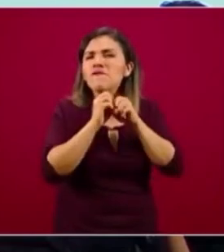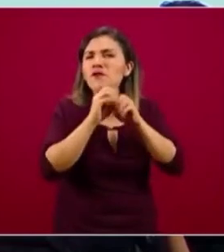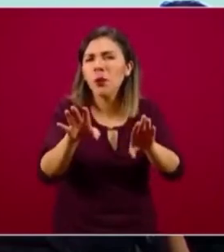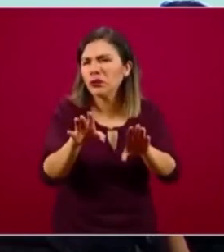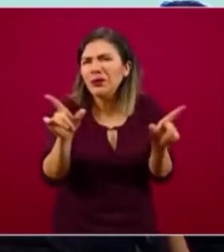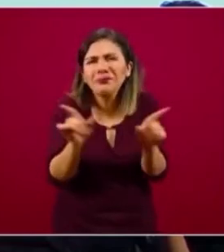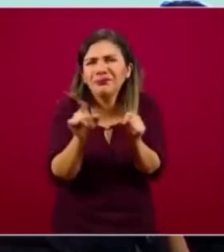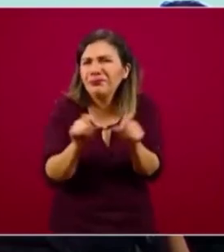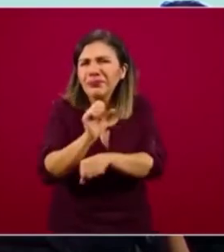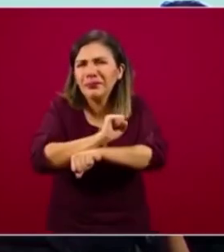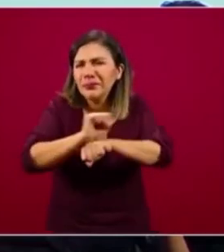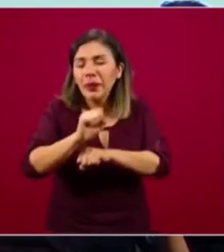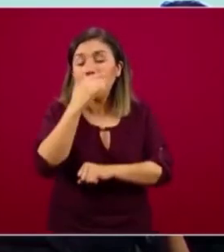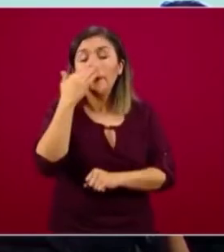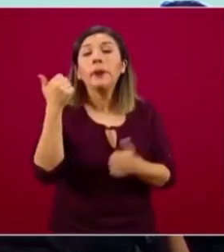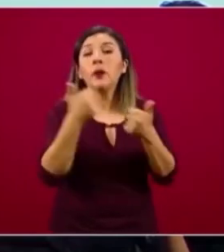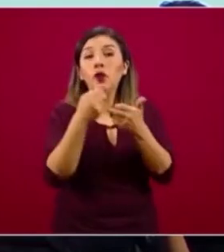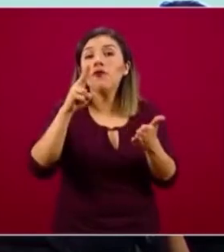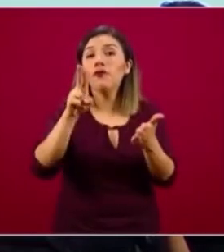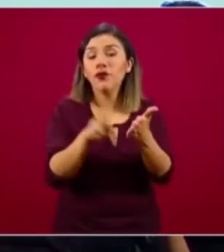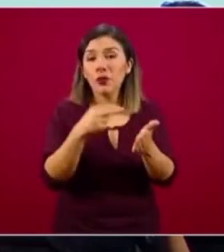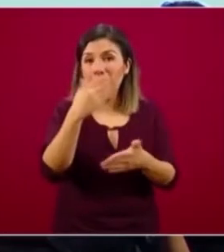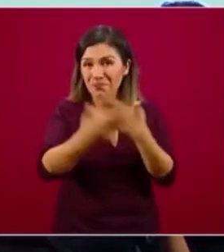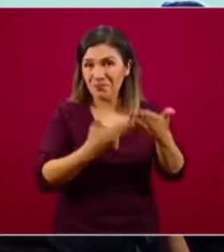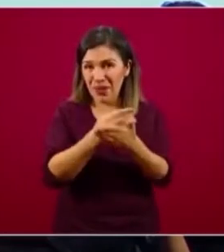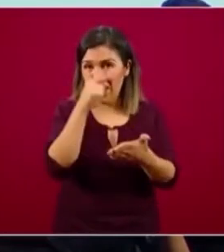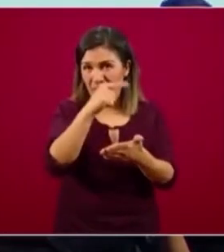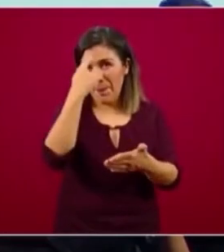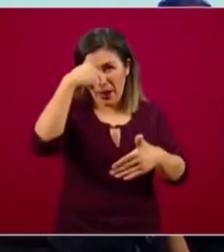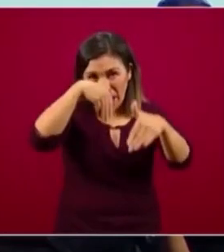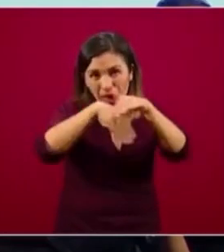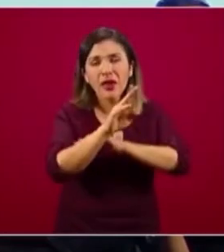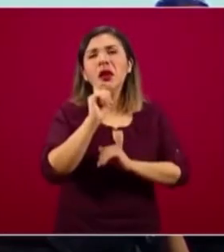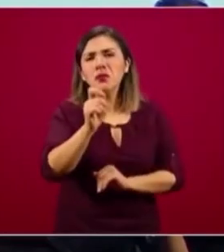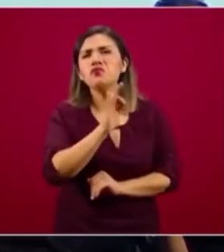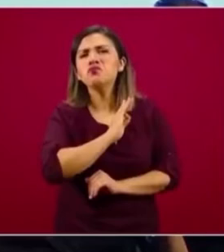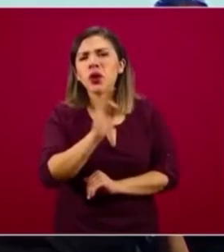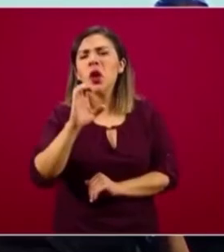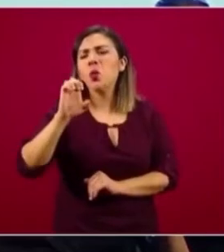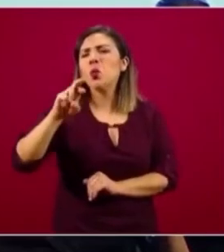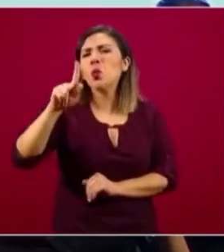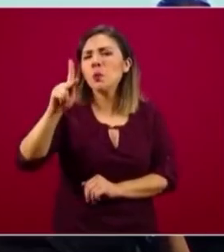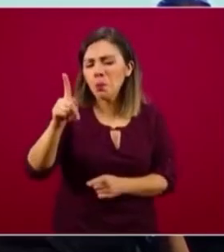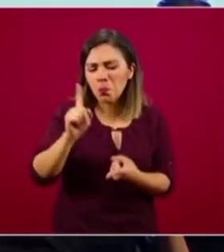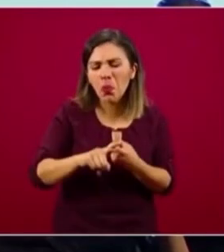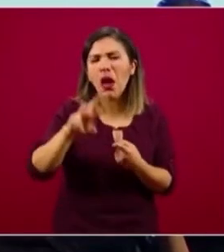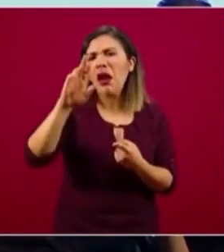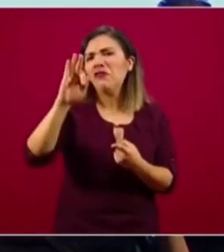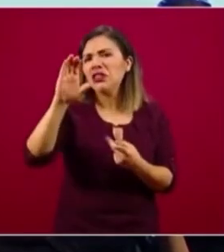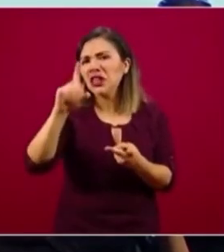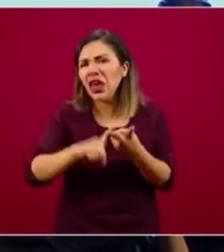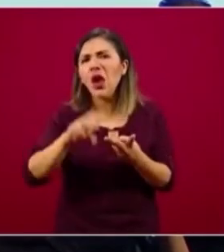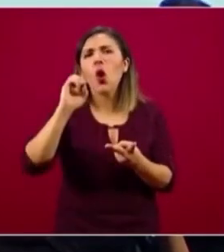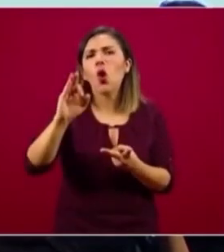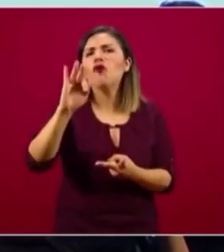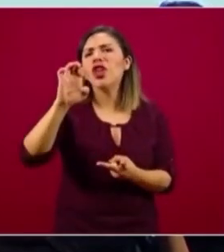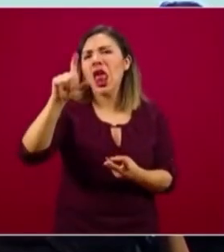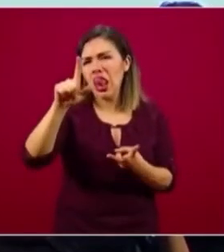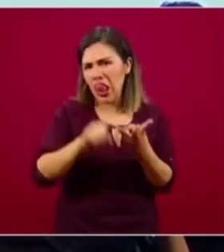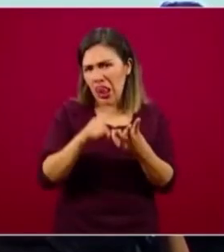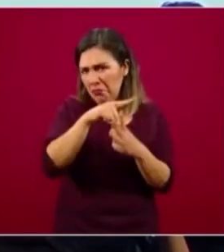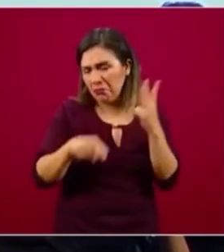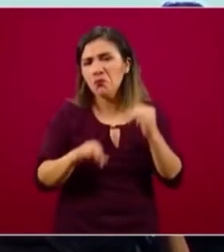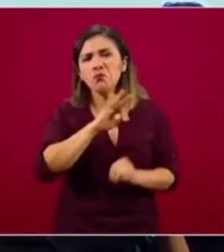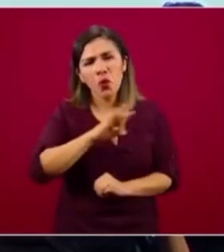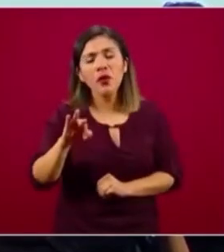para poder ingresar puede ser desde la CUR, utilizar la RFC o por supuesto la FIEL, permite inscribirse y una vez que se